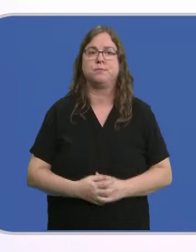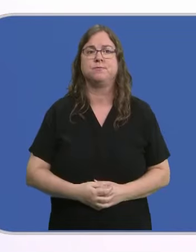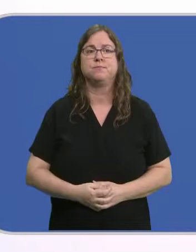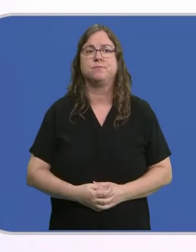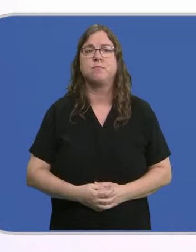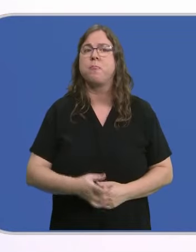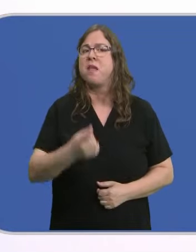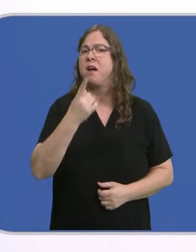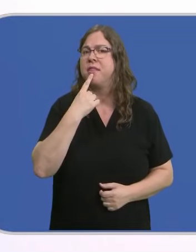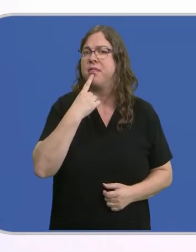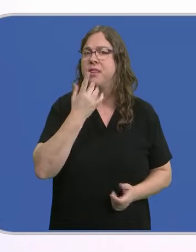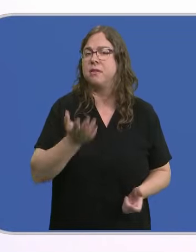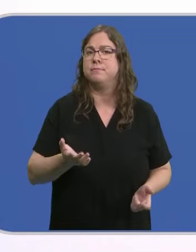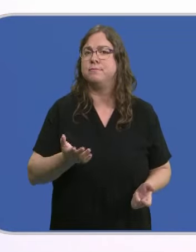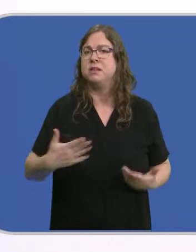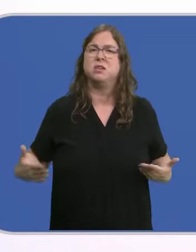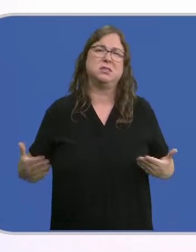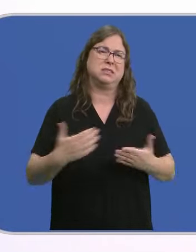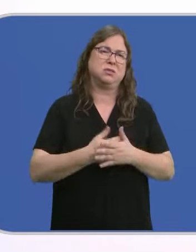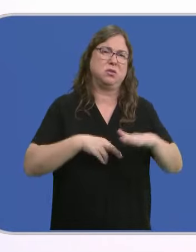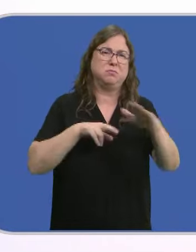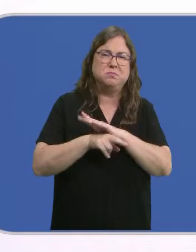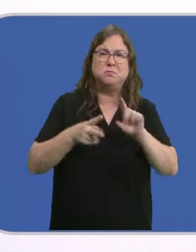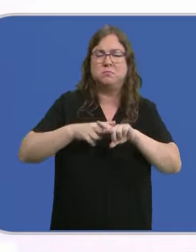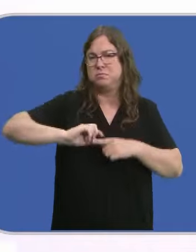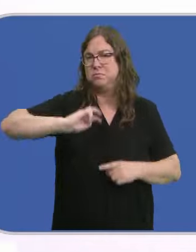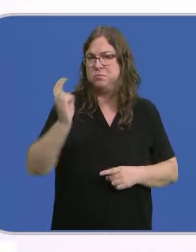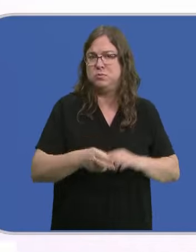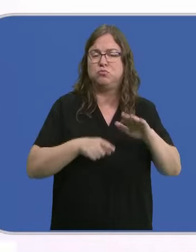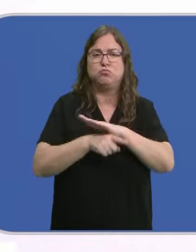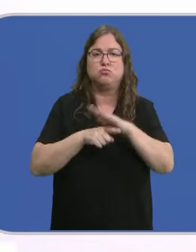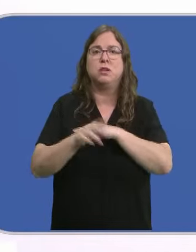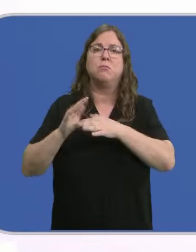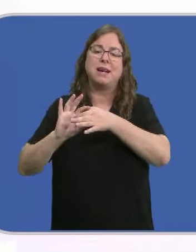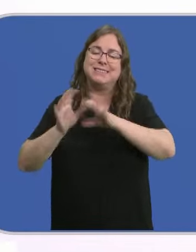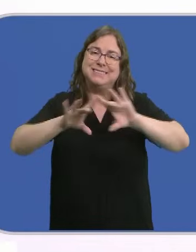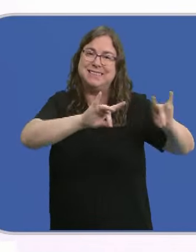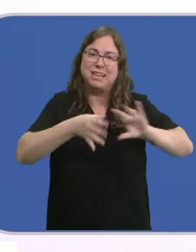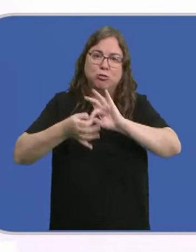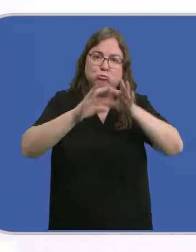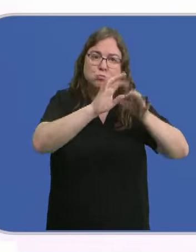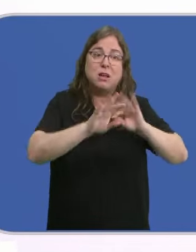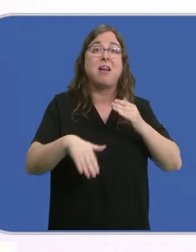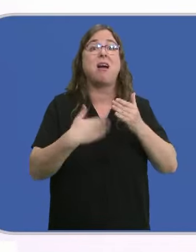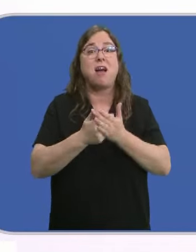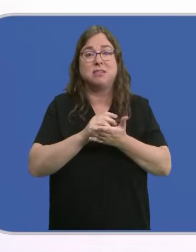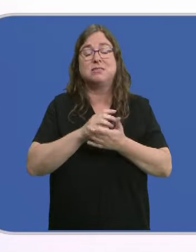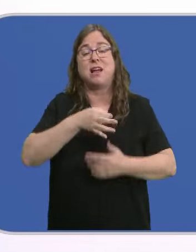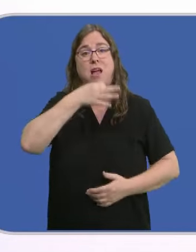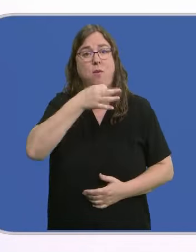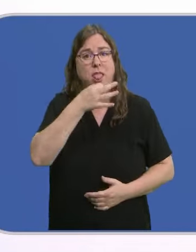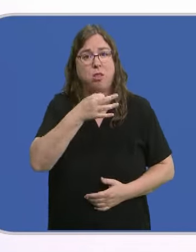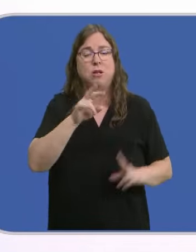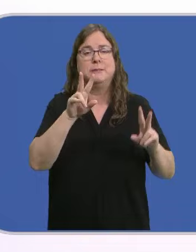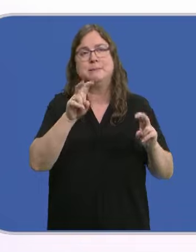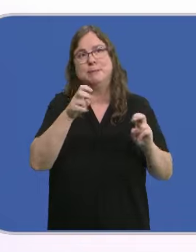Se han dicho todos los instrumentos que están en marcha para la cohesión territorial. Hasta se ha hablado de